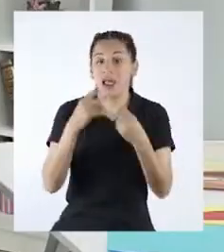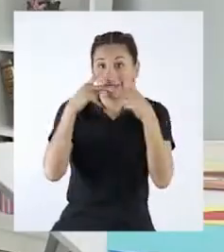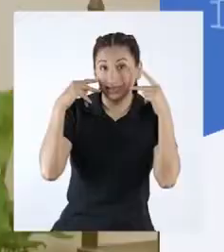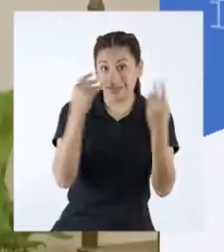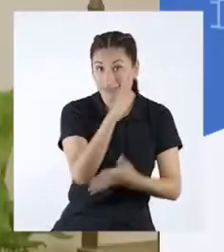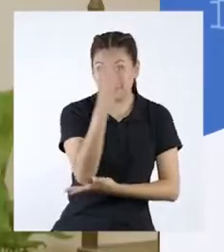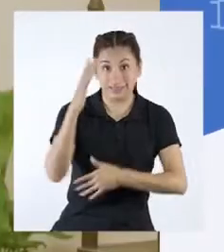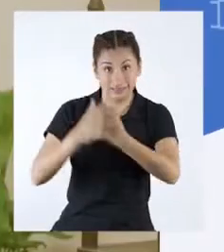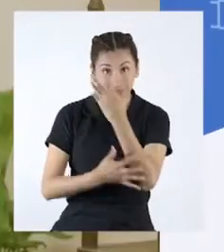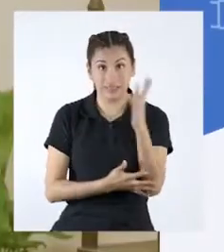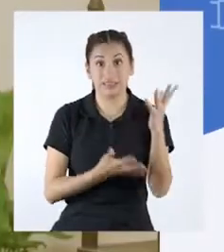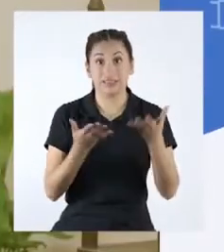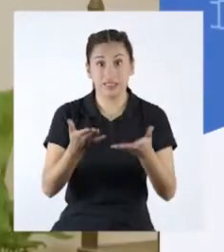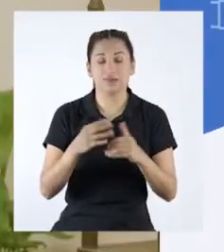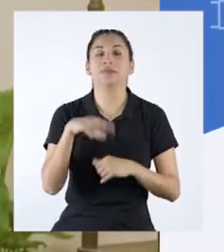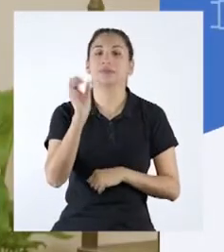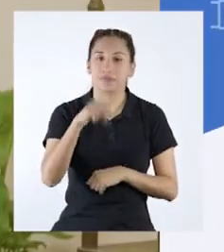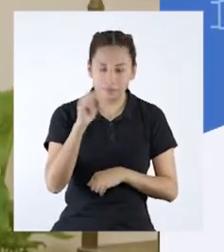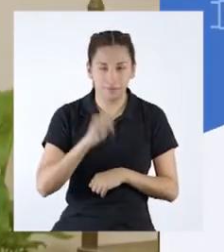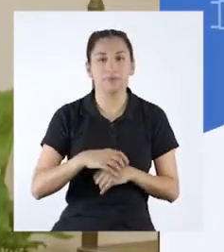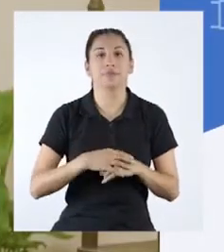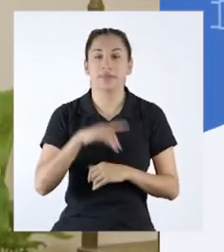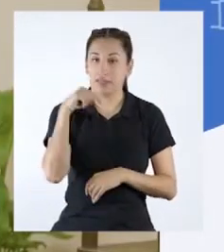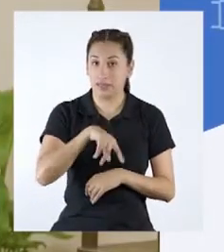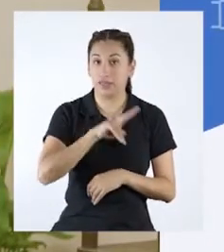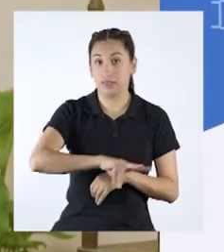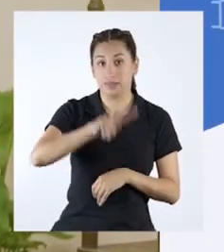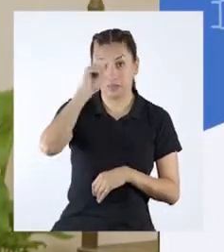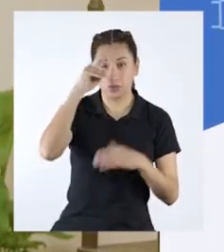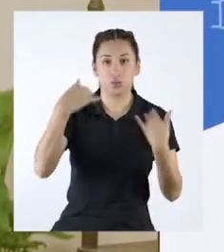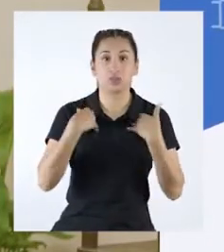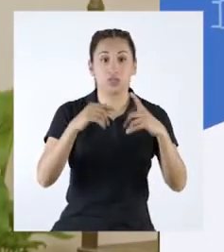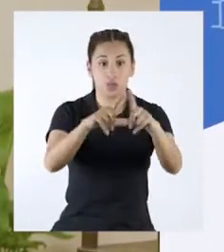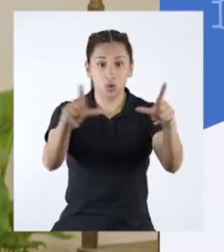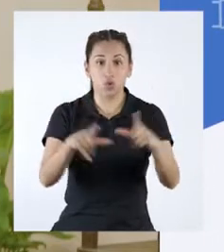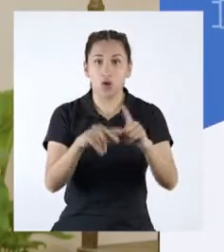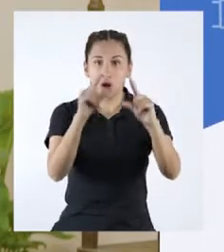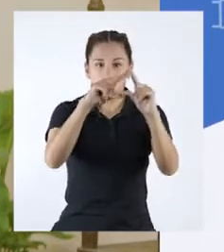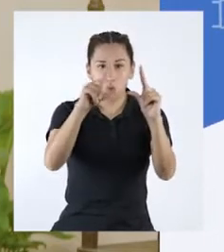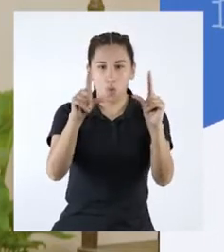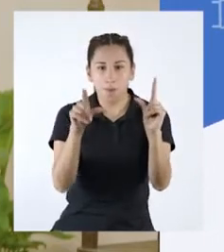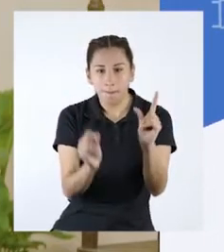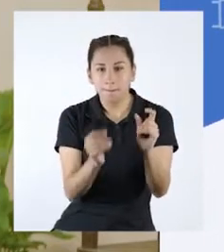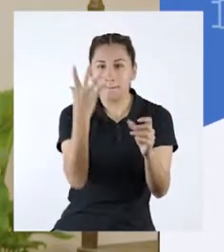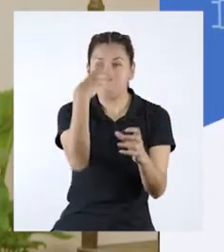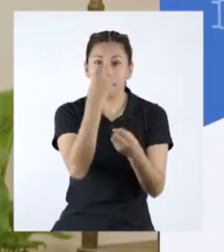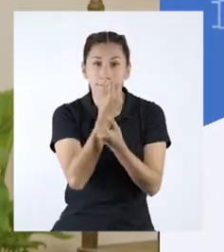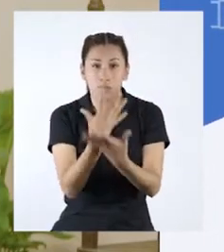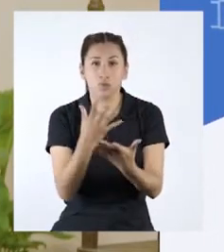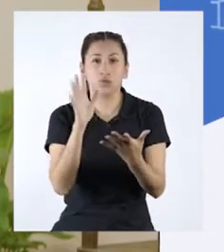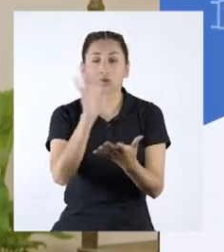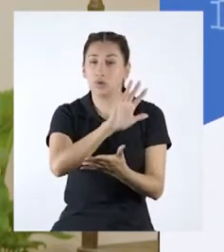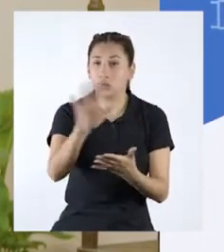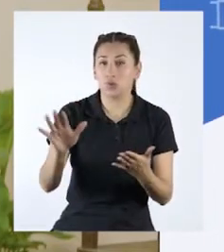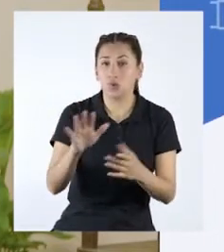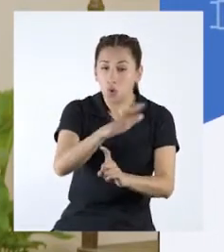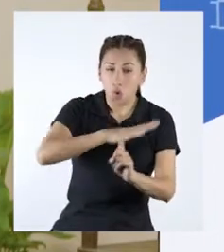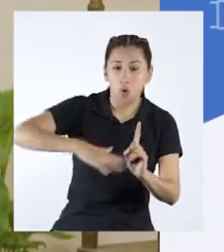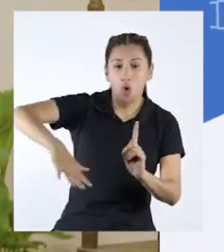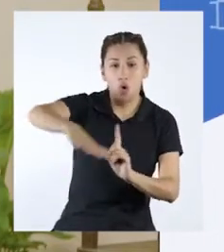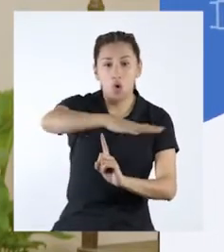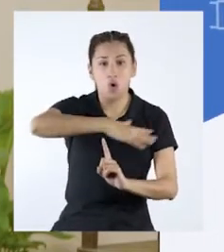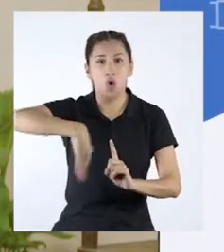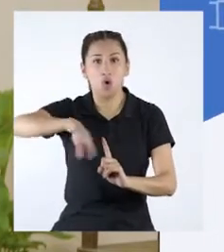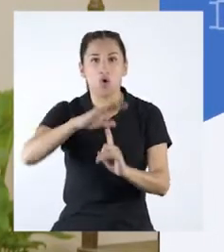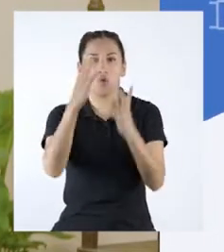Amazonía. precisamente. En nuestro país existen espacios geográficos que por su biodiversidad,